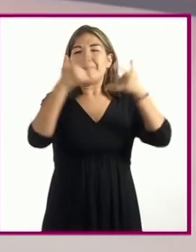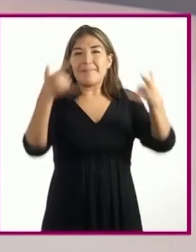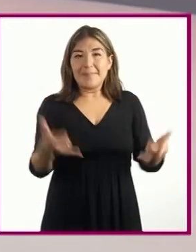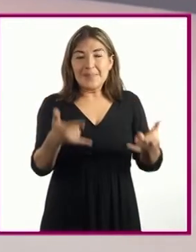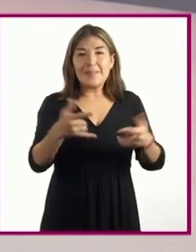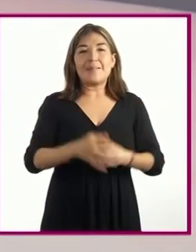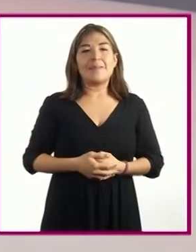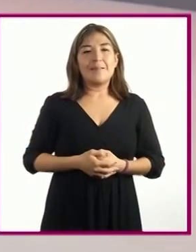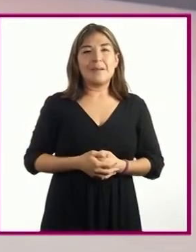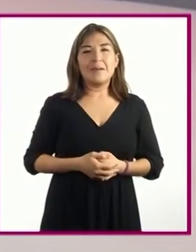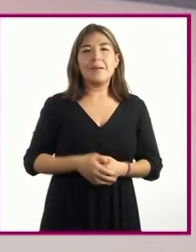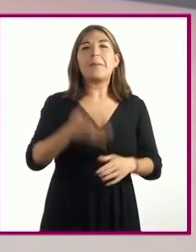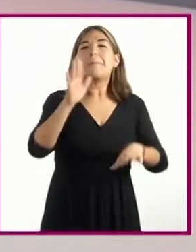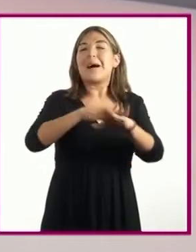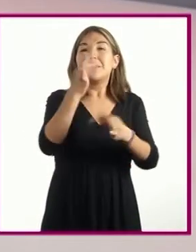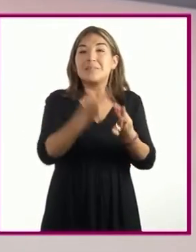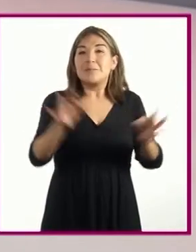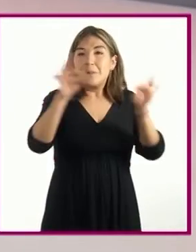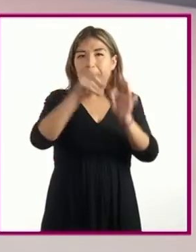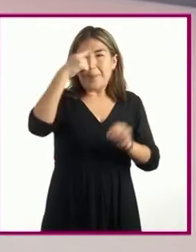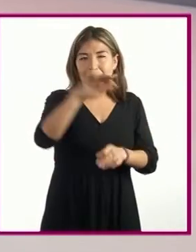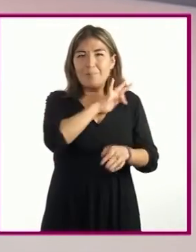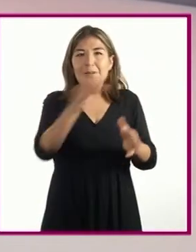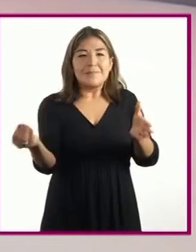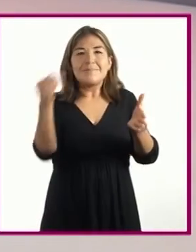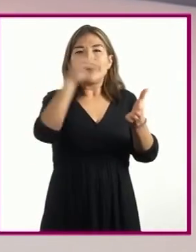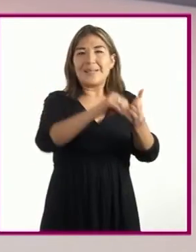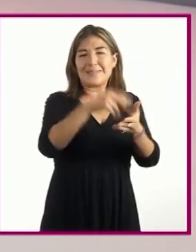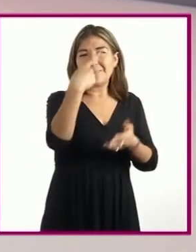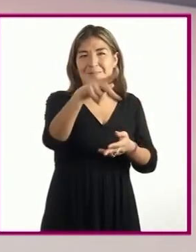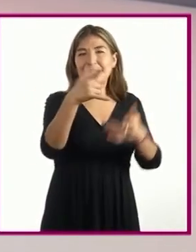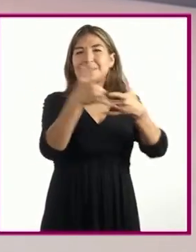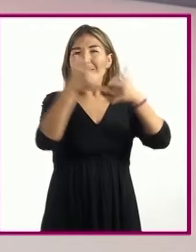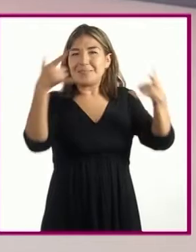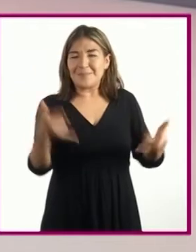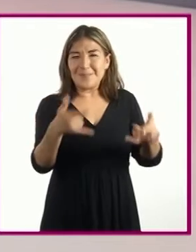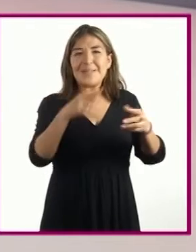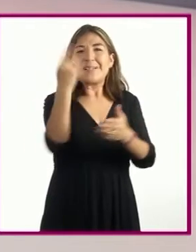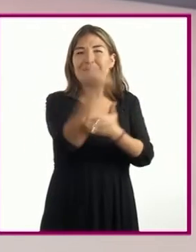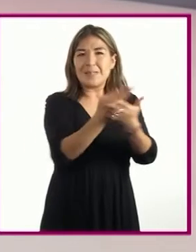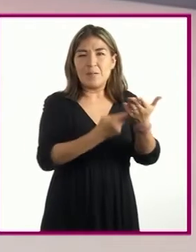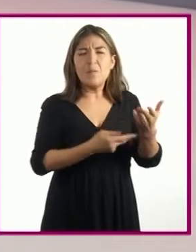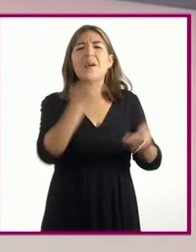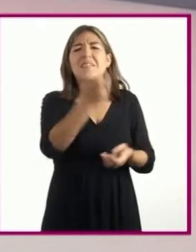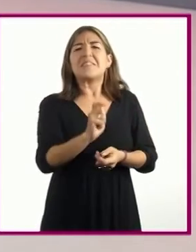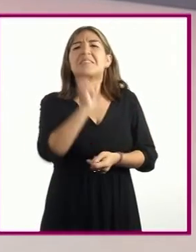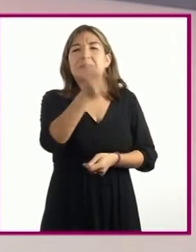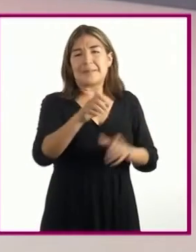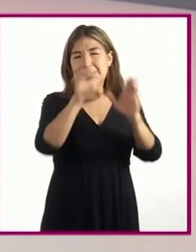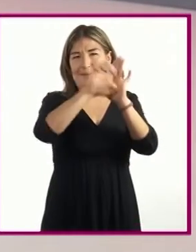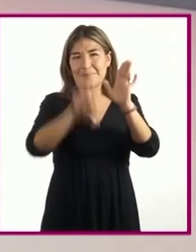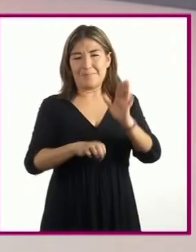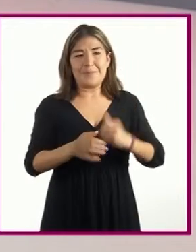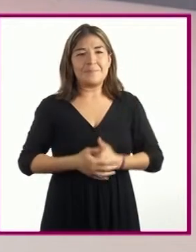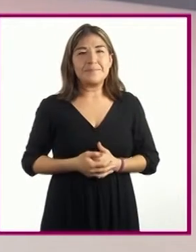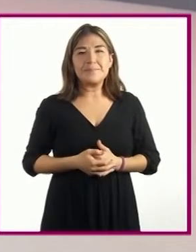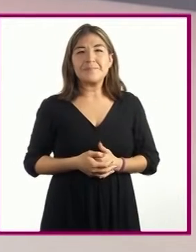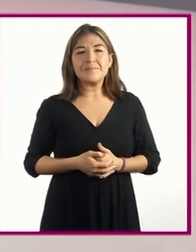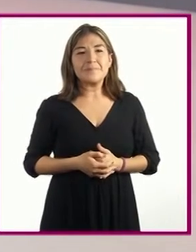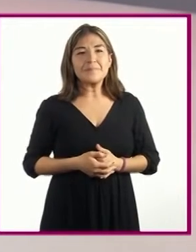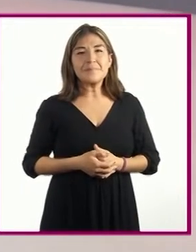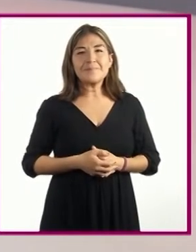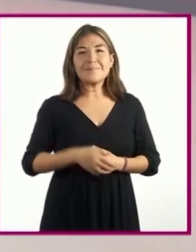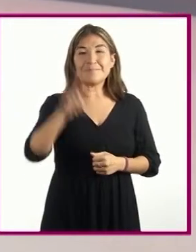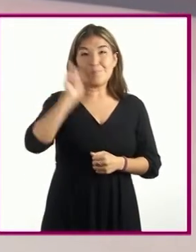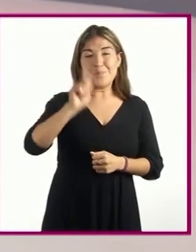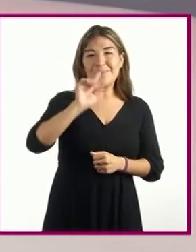sobre todo, los más significativos para adaptarlos a nuestras historietas. Eso quiere decir que, por ejemplo, en el caso de